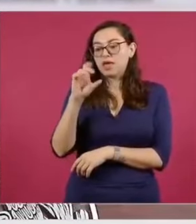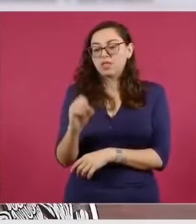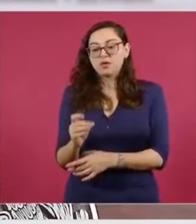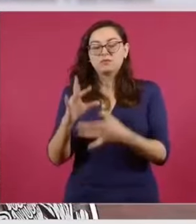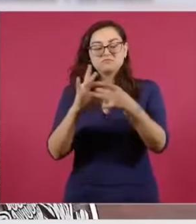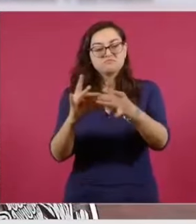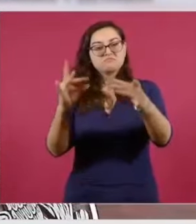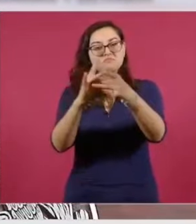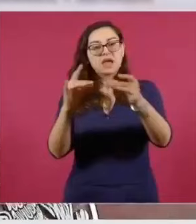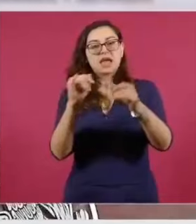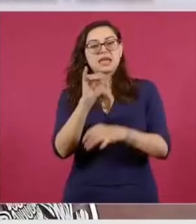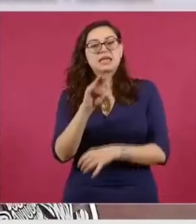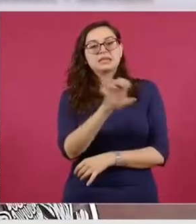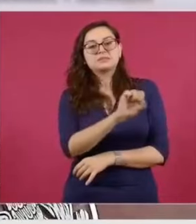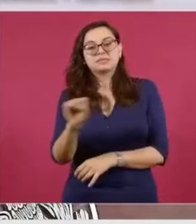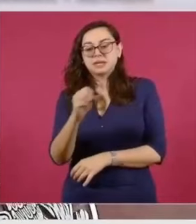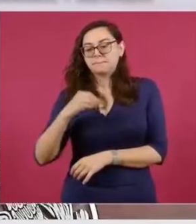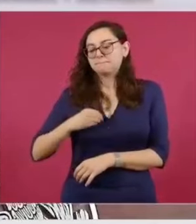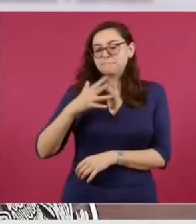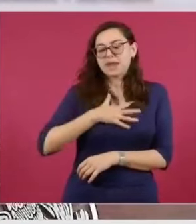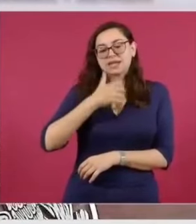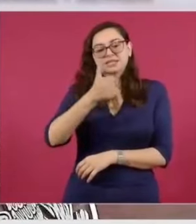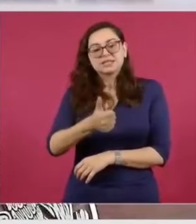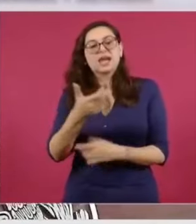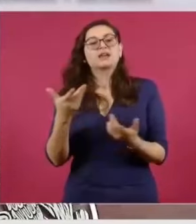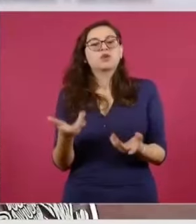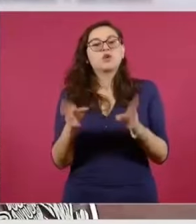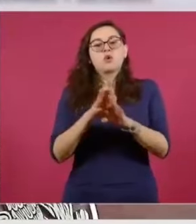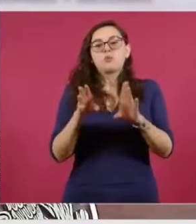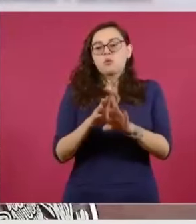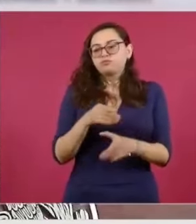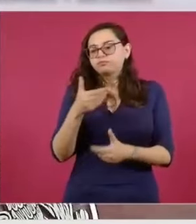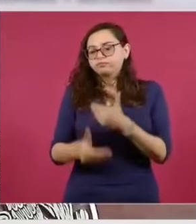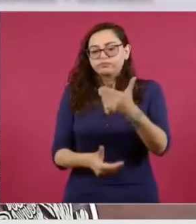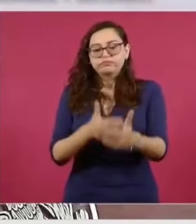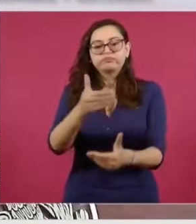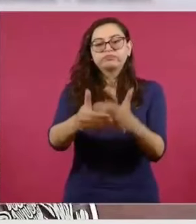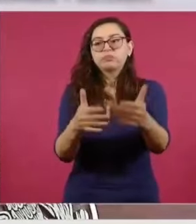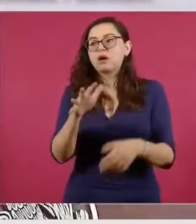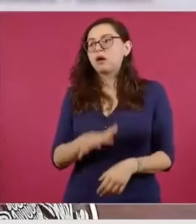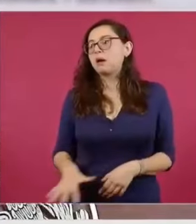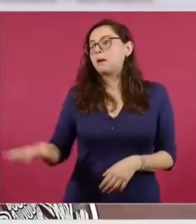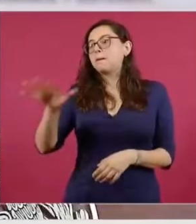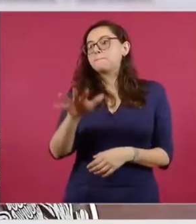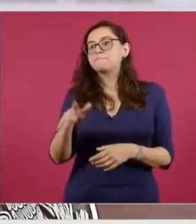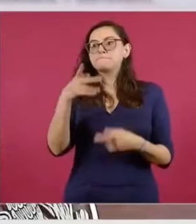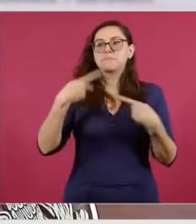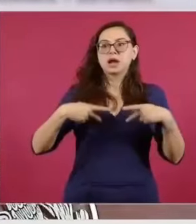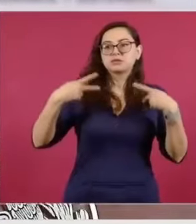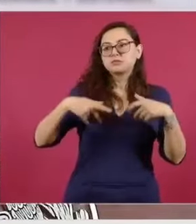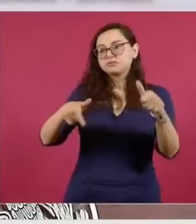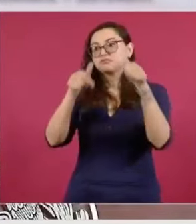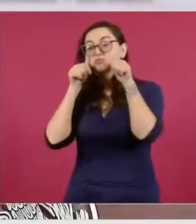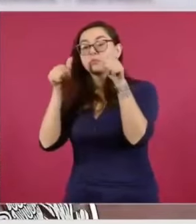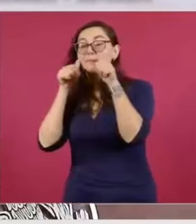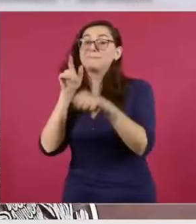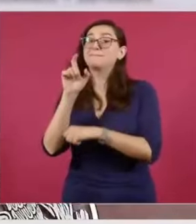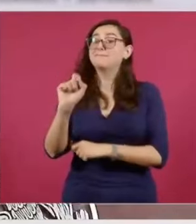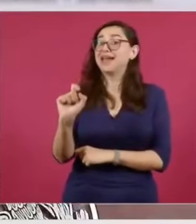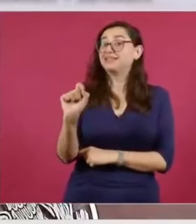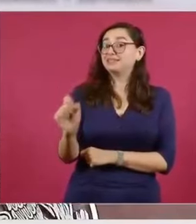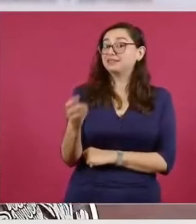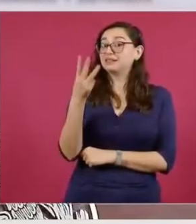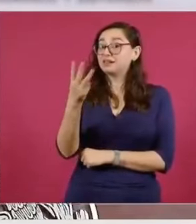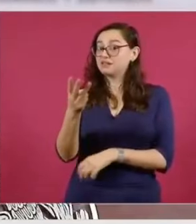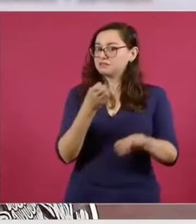del paquete económico, el presupuesto para el próximo año. Sobre los temas de salud se informó que se ha reducido